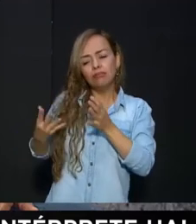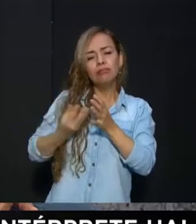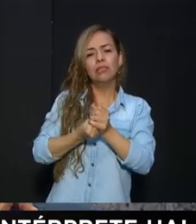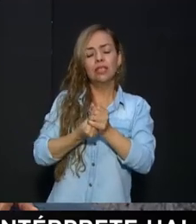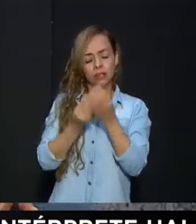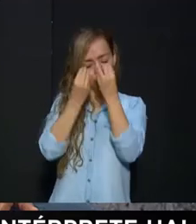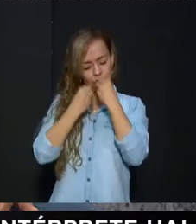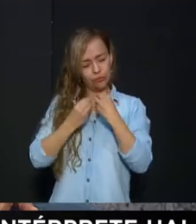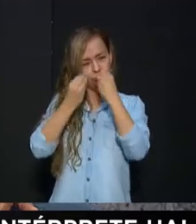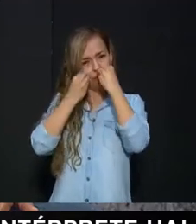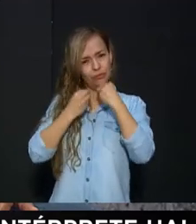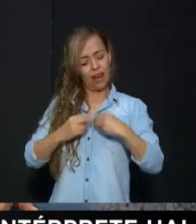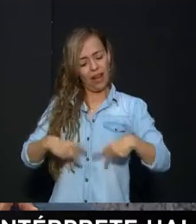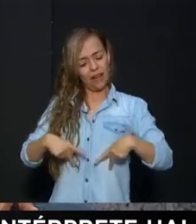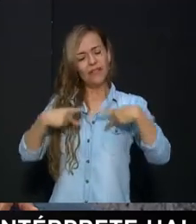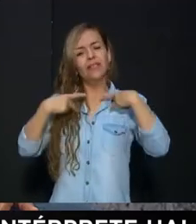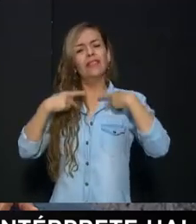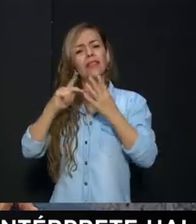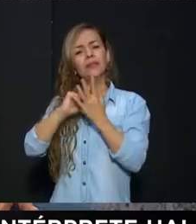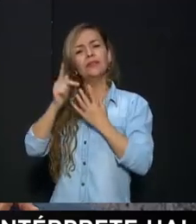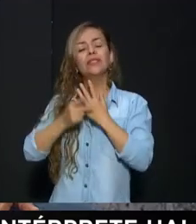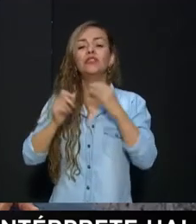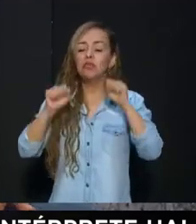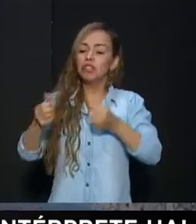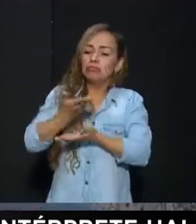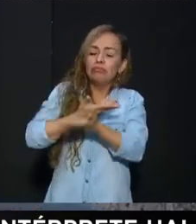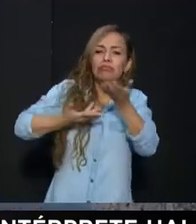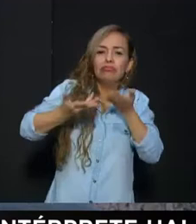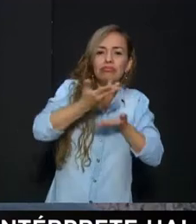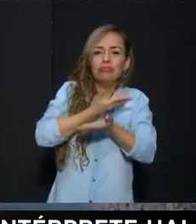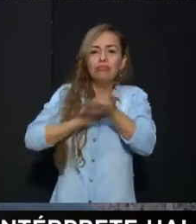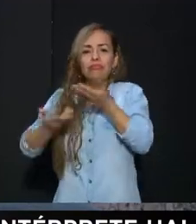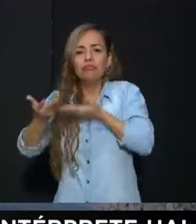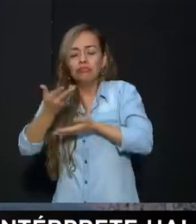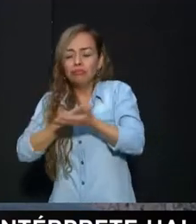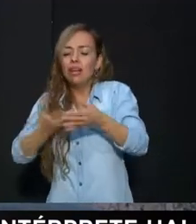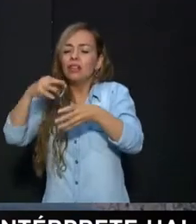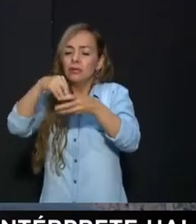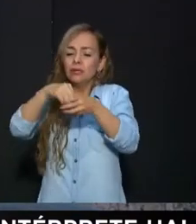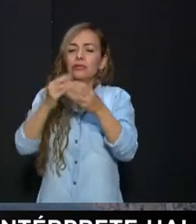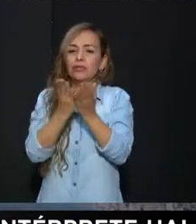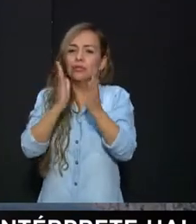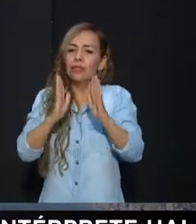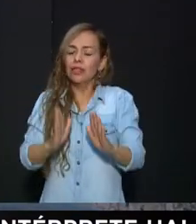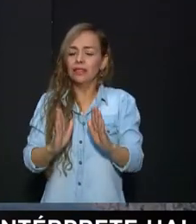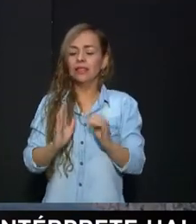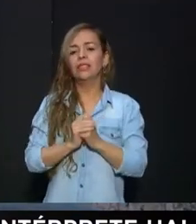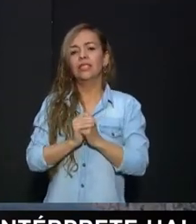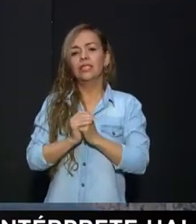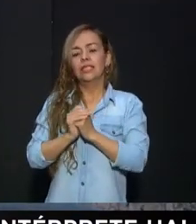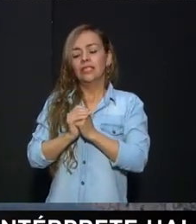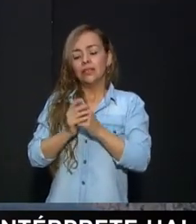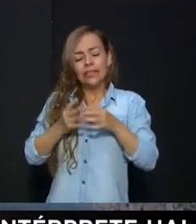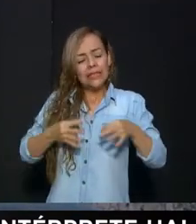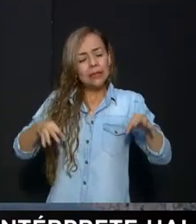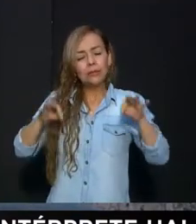formando su proyecto de vida con una convivencia compartida Con este grupo de estudiantes regulares Entonces es